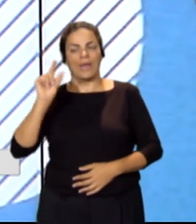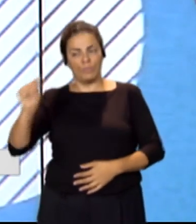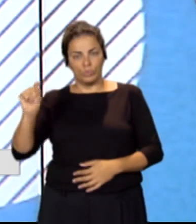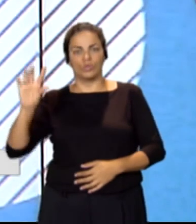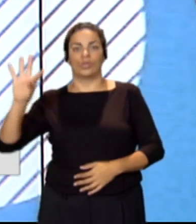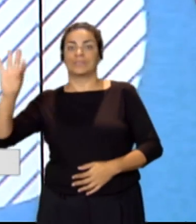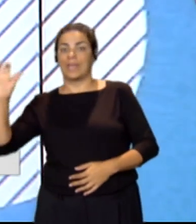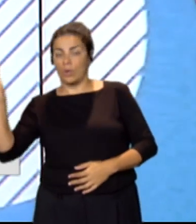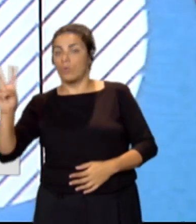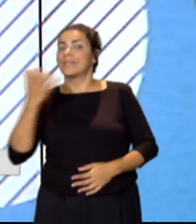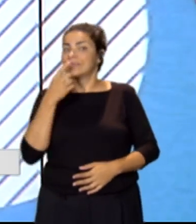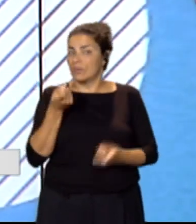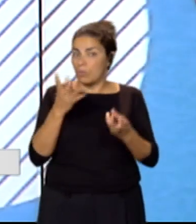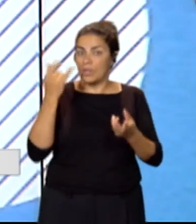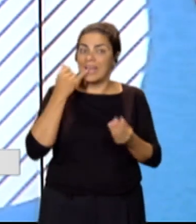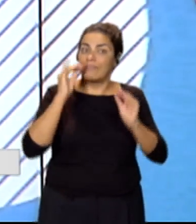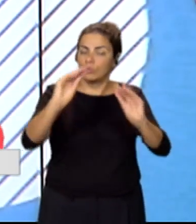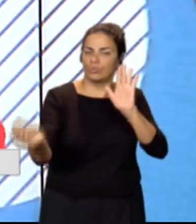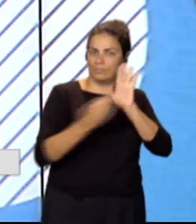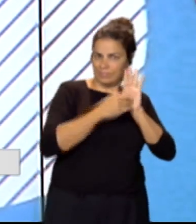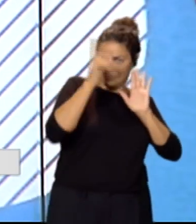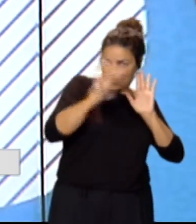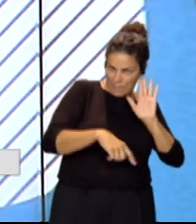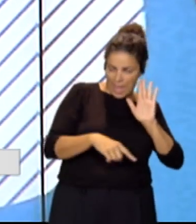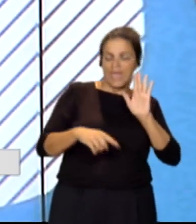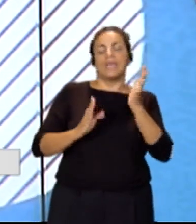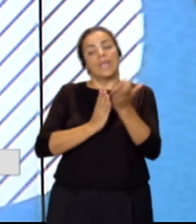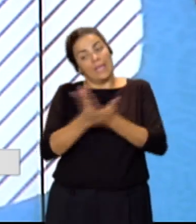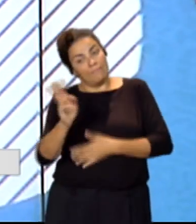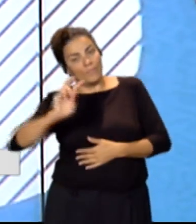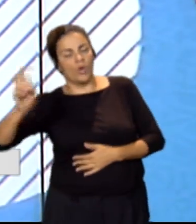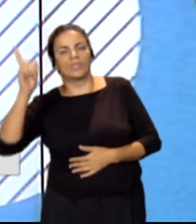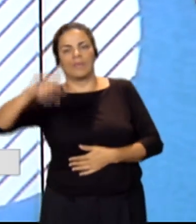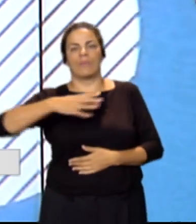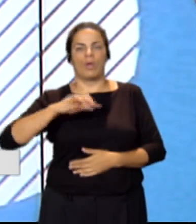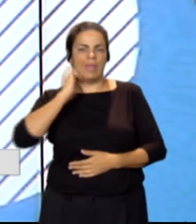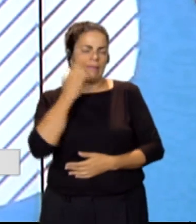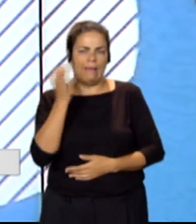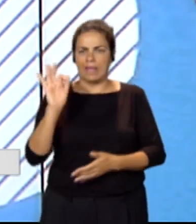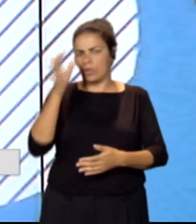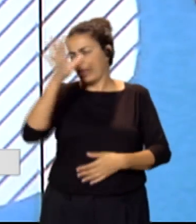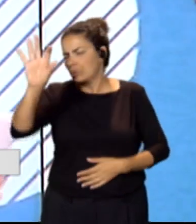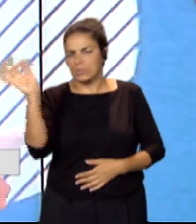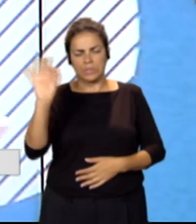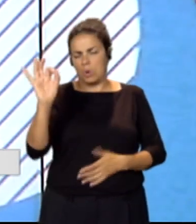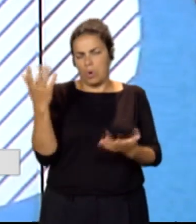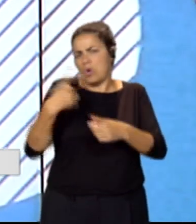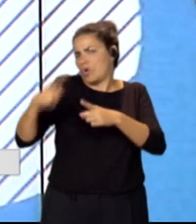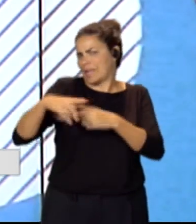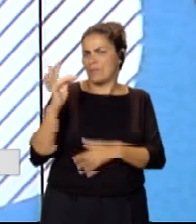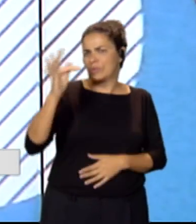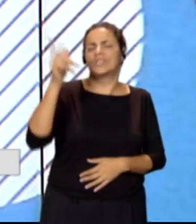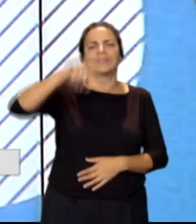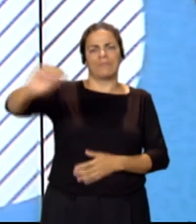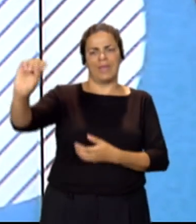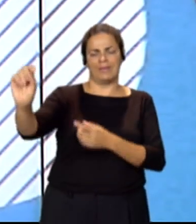ese número de teléfono y además tenemos otra vía a la que nos pueden hacer llegar sus quejas, denuncias, pero también hechos positivos como este